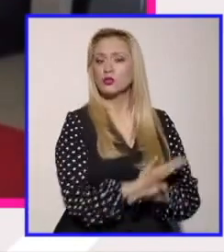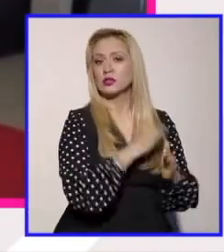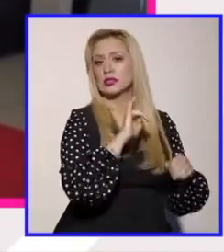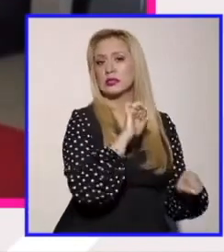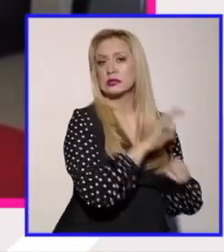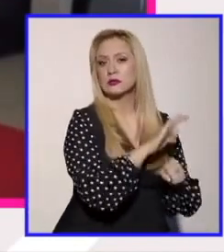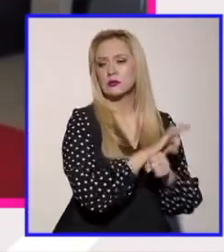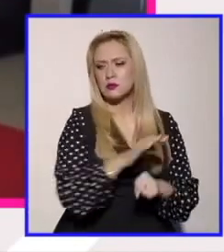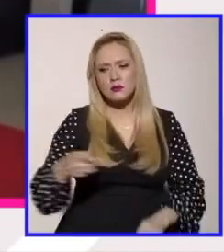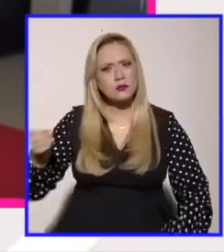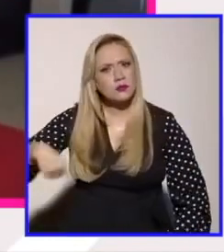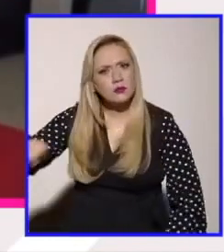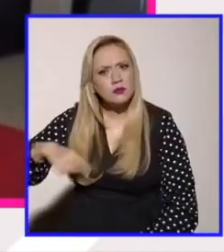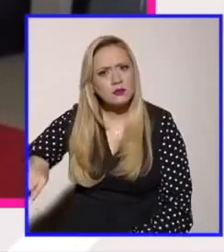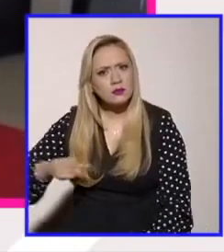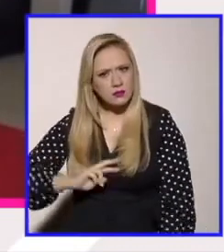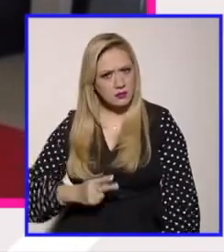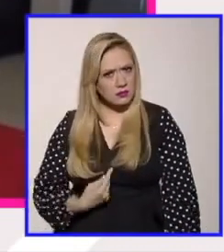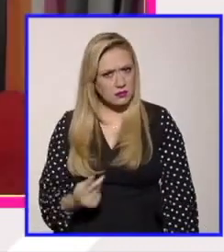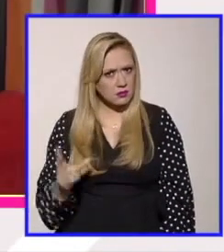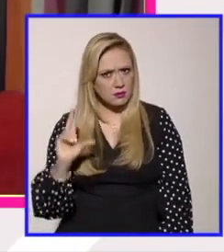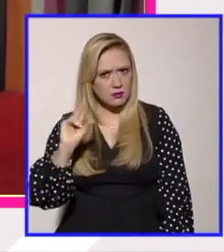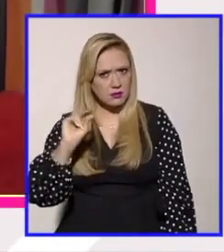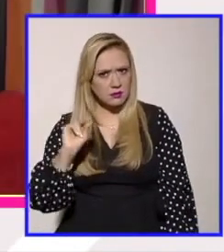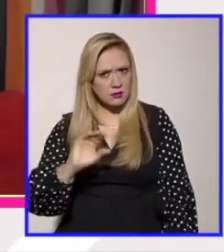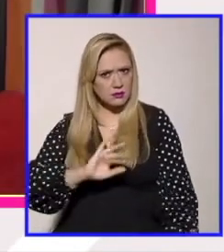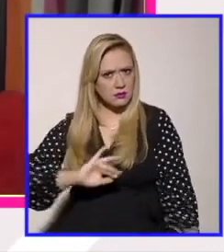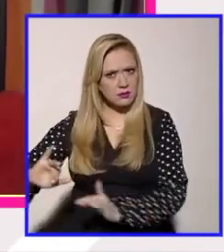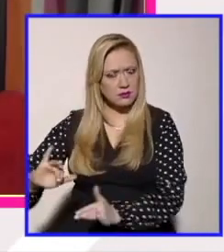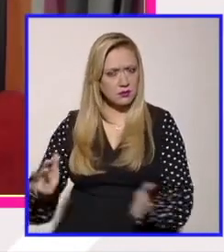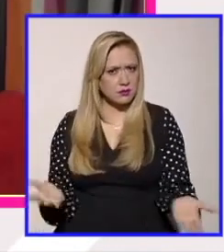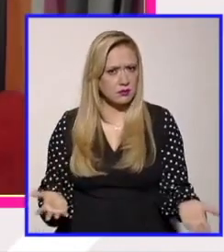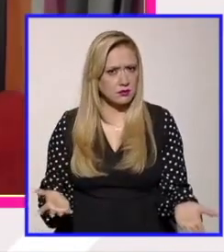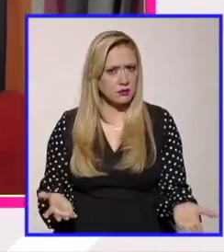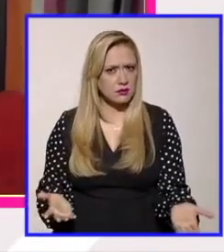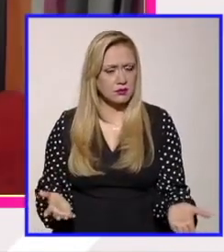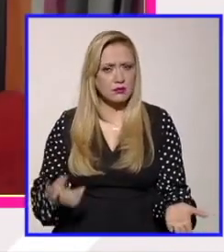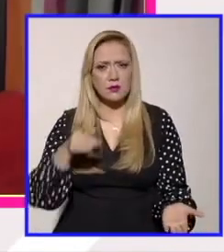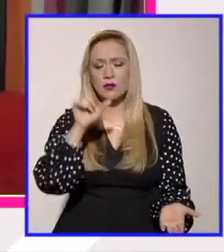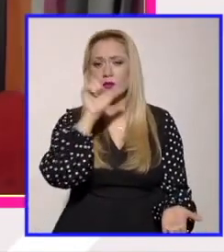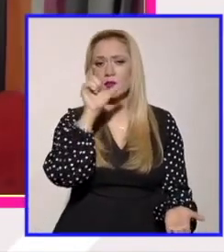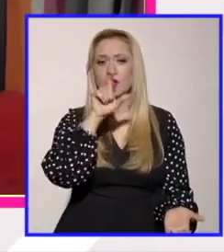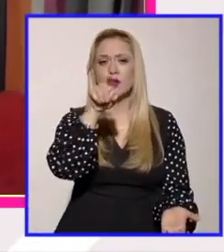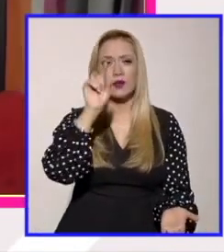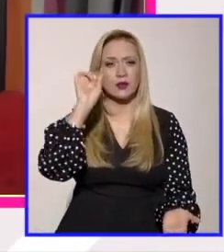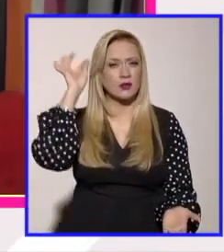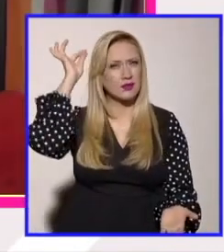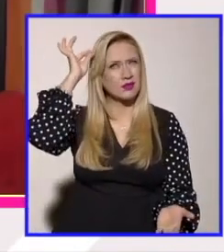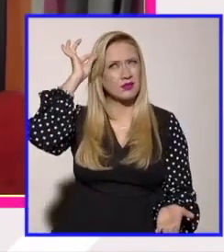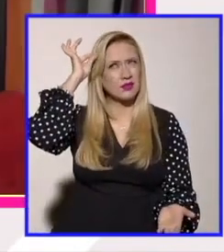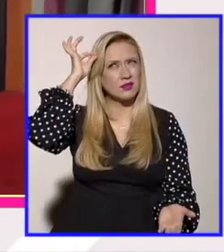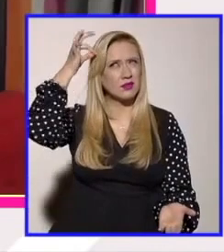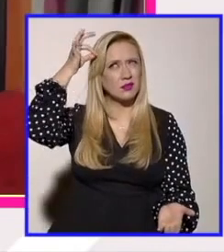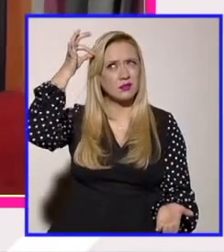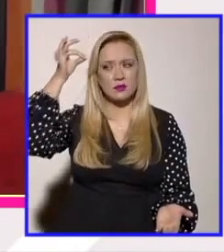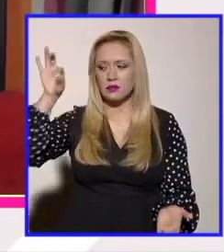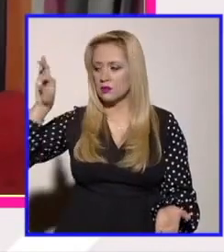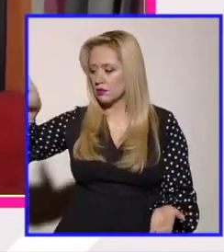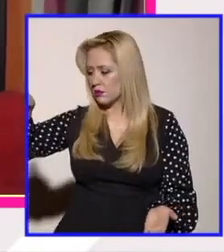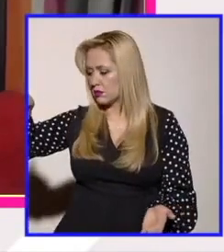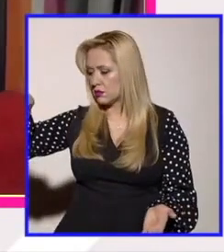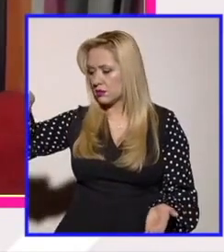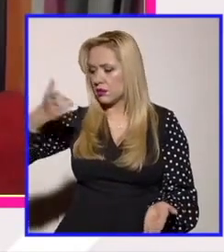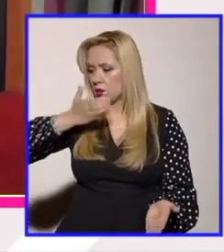como sea que lo vean si nos tomamos dos segundos la pastilla de la desconexión de la empatía y